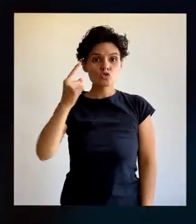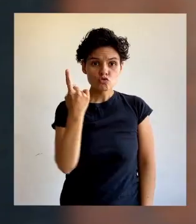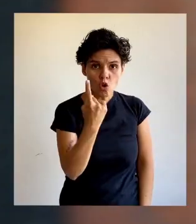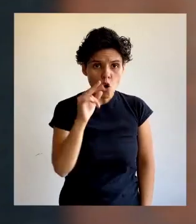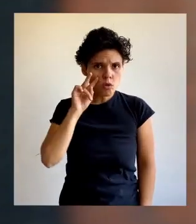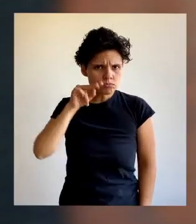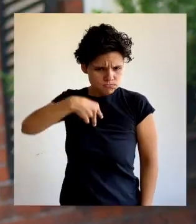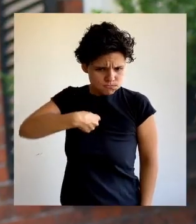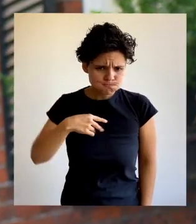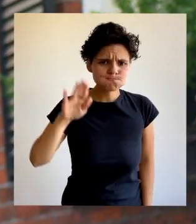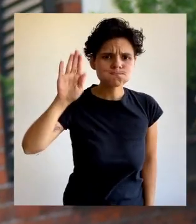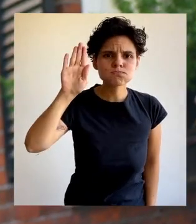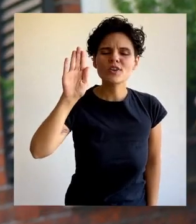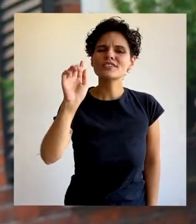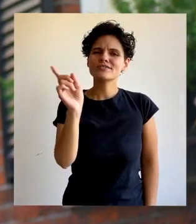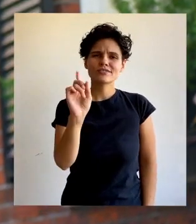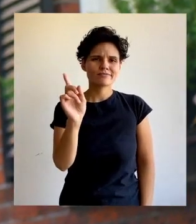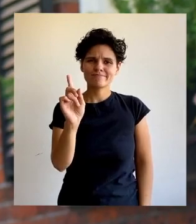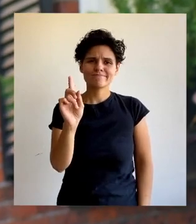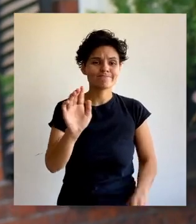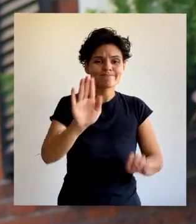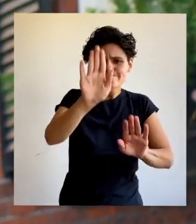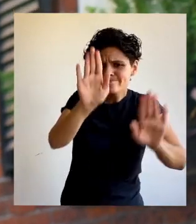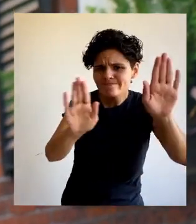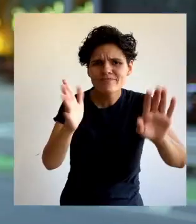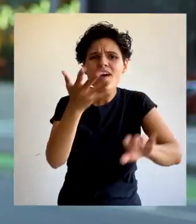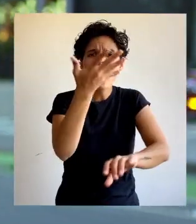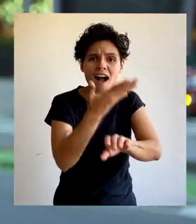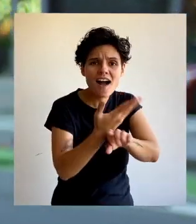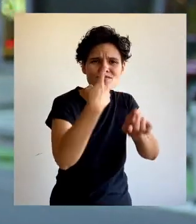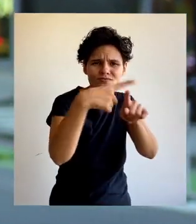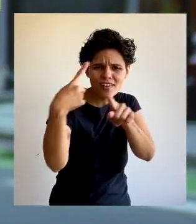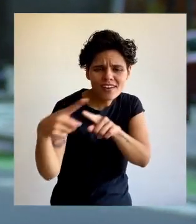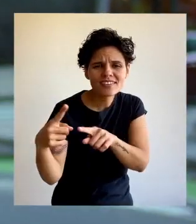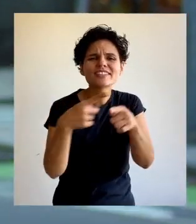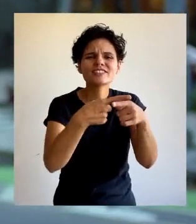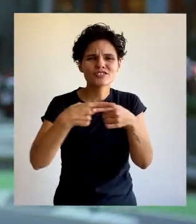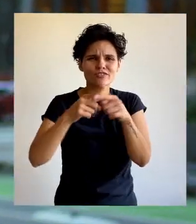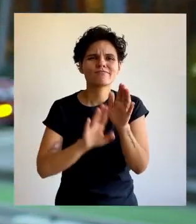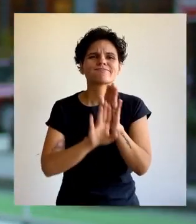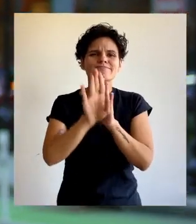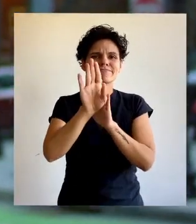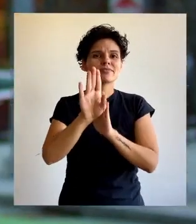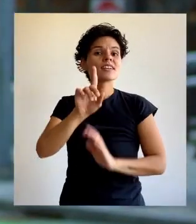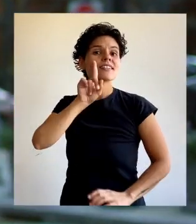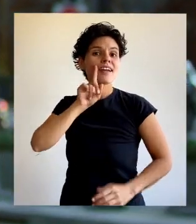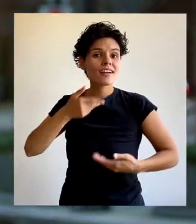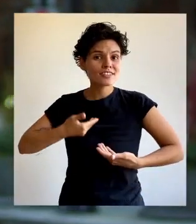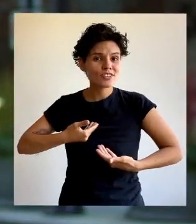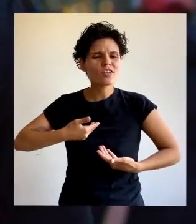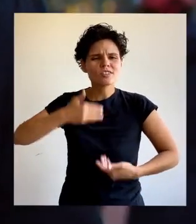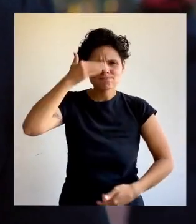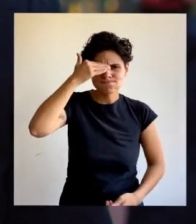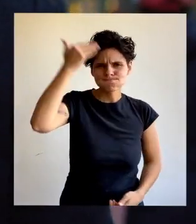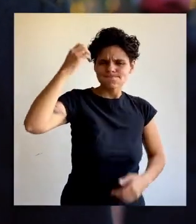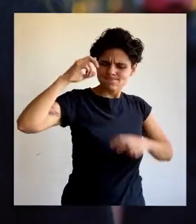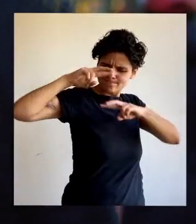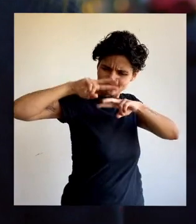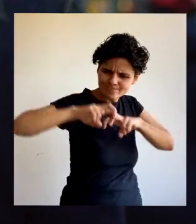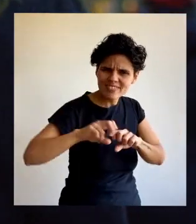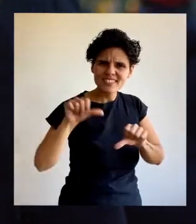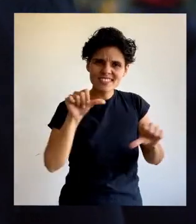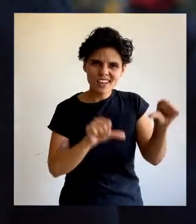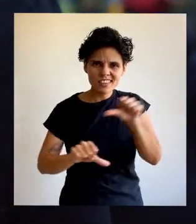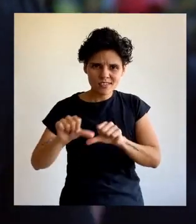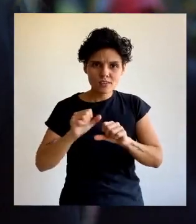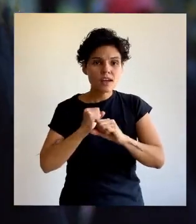enseñado que no podemos avanzar como sociedad si no pensamos en lo colectivo. Soy Patricia Jorquera, científica senior en Moderna y hoy estoy en la lucha contra